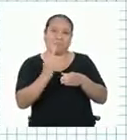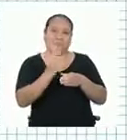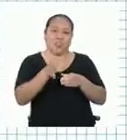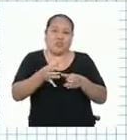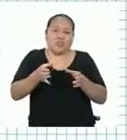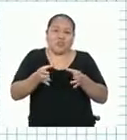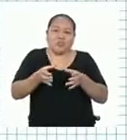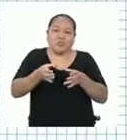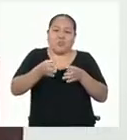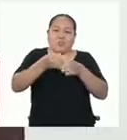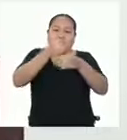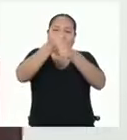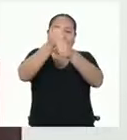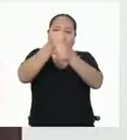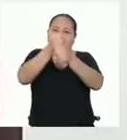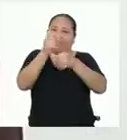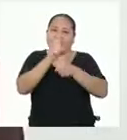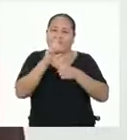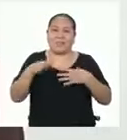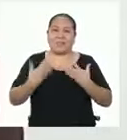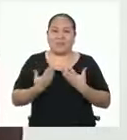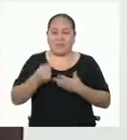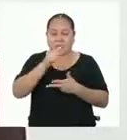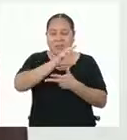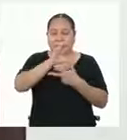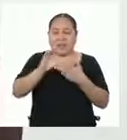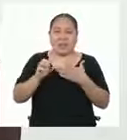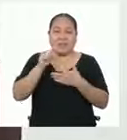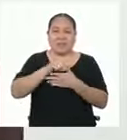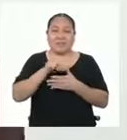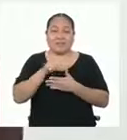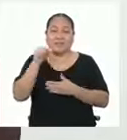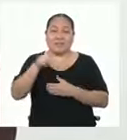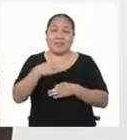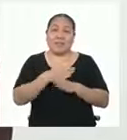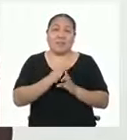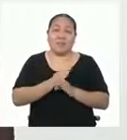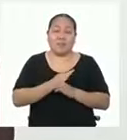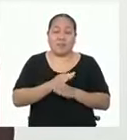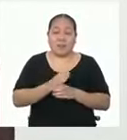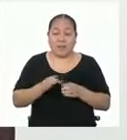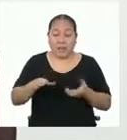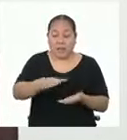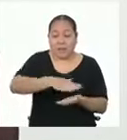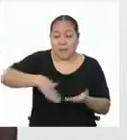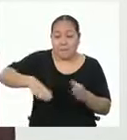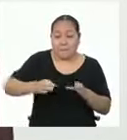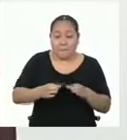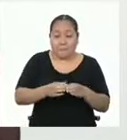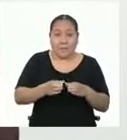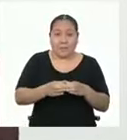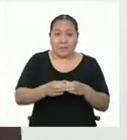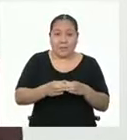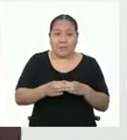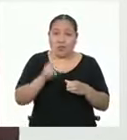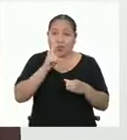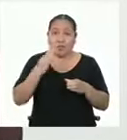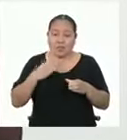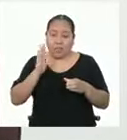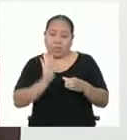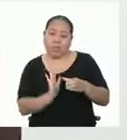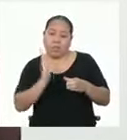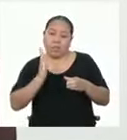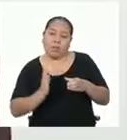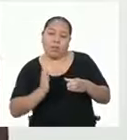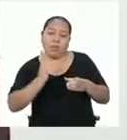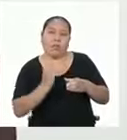tanto, no cumpliría la primera condición. En ese mismo sentido, al ser la base circular, no posee lado, por